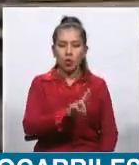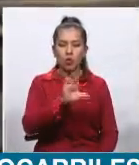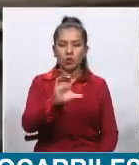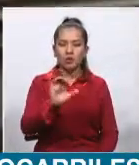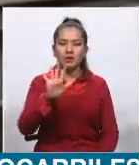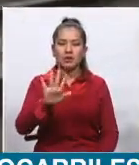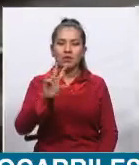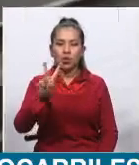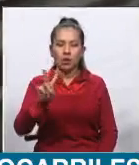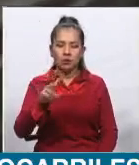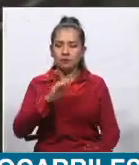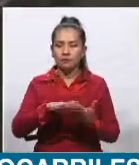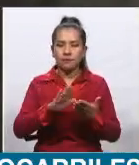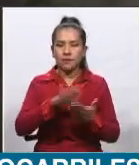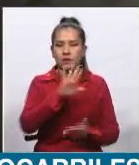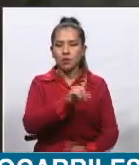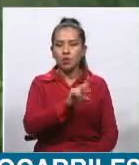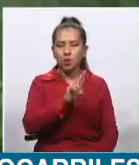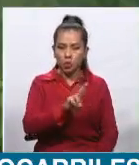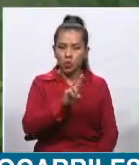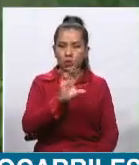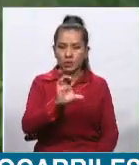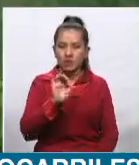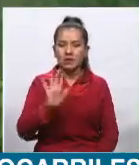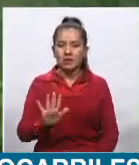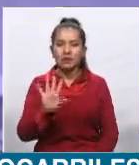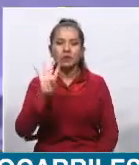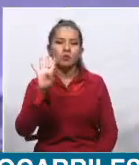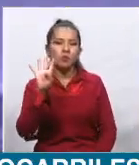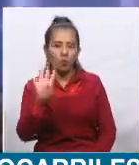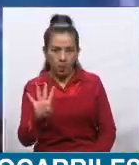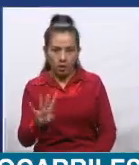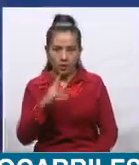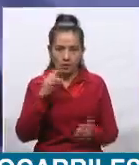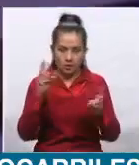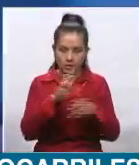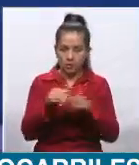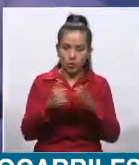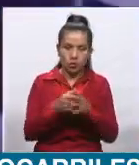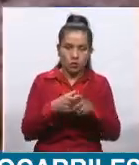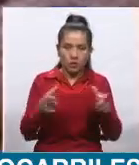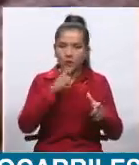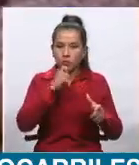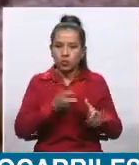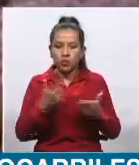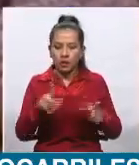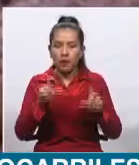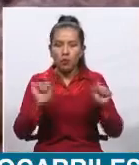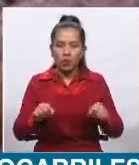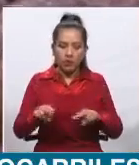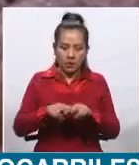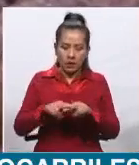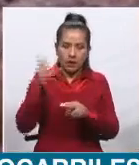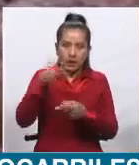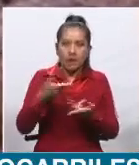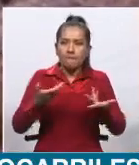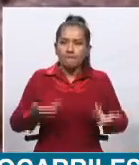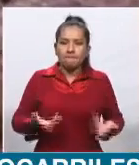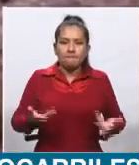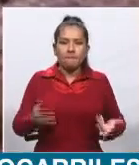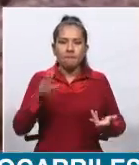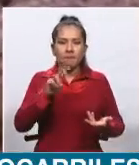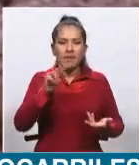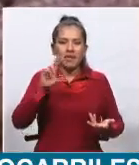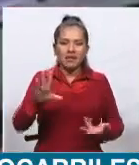que nos permite tener una buena capacidad portante, estamos hablando de más de 25 toneladas por eje. También nosotros ya